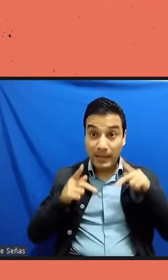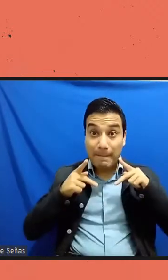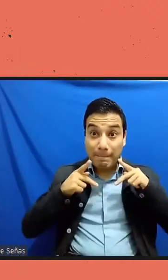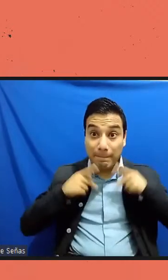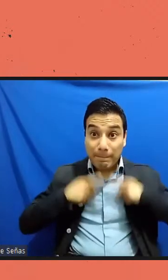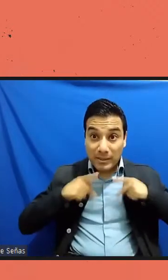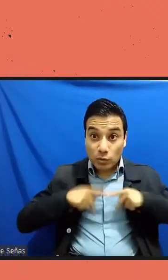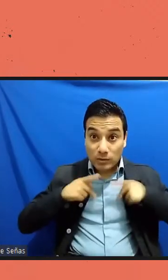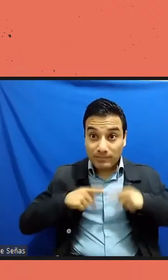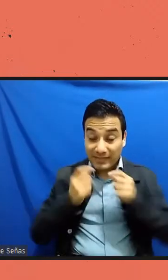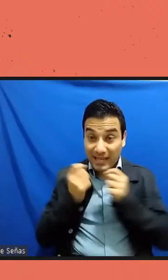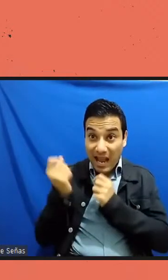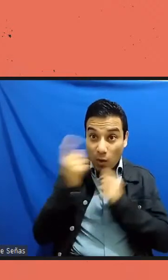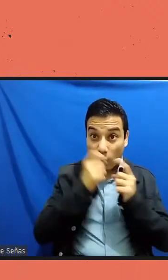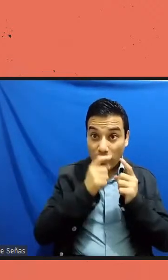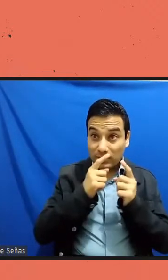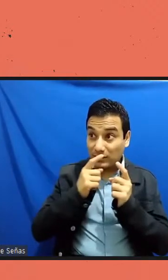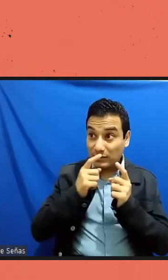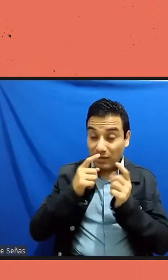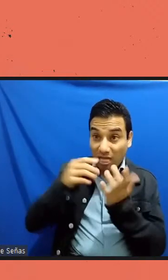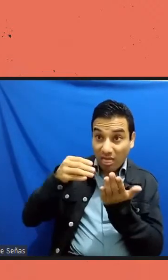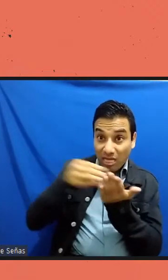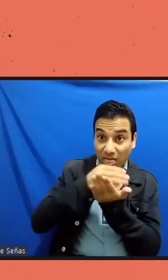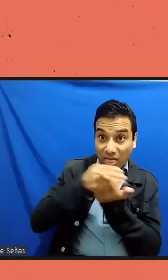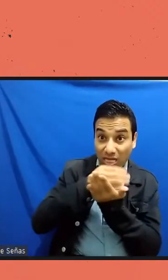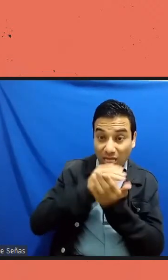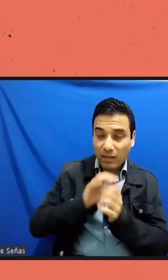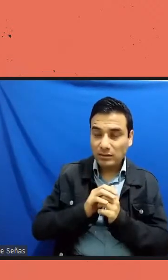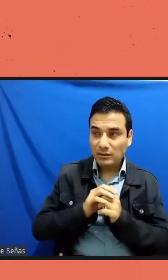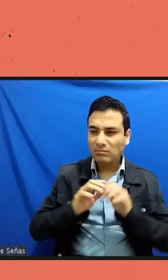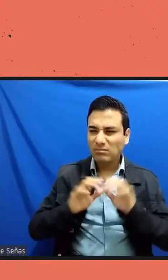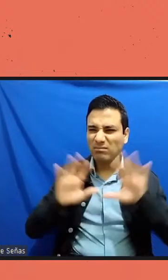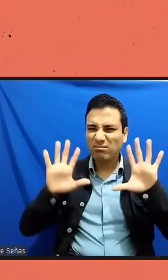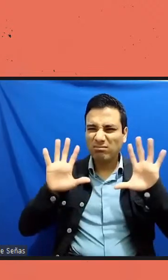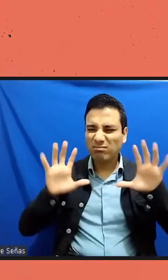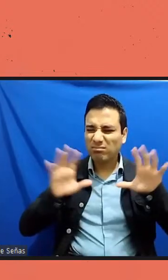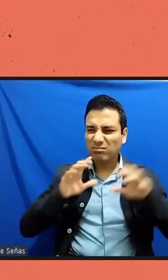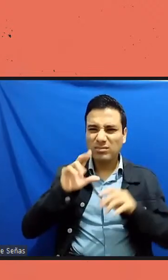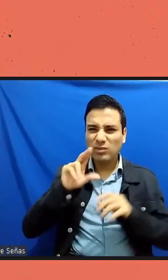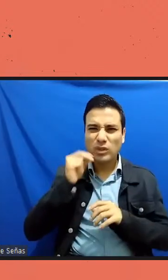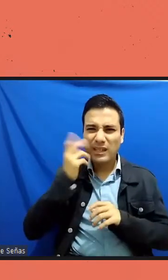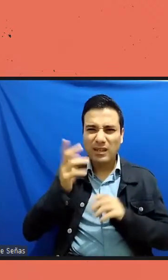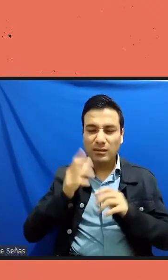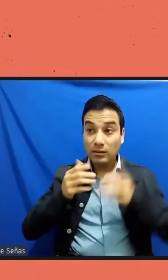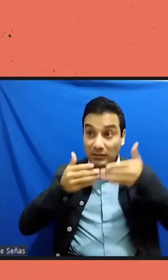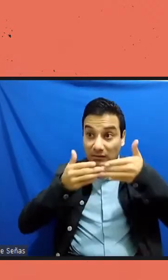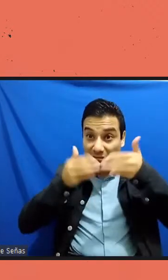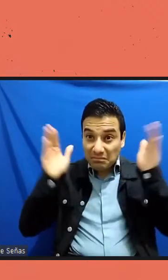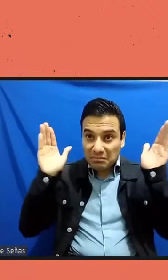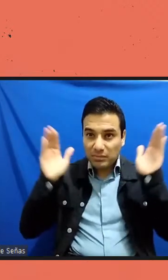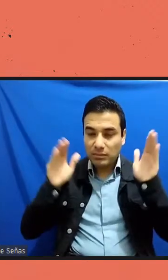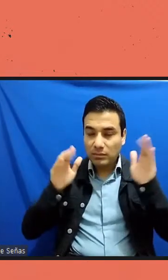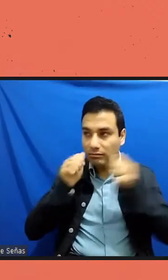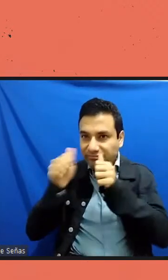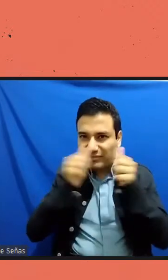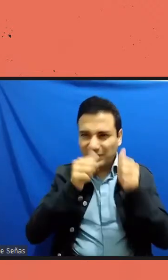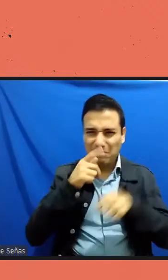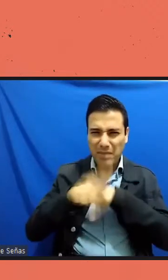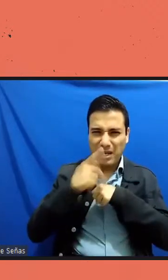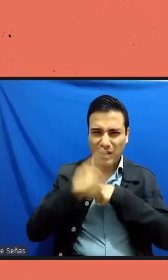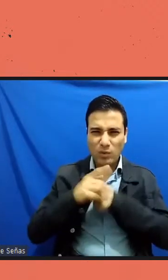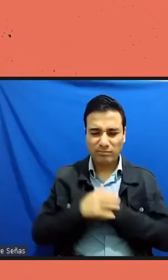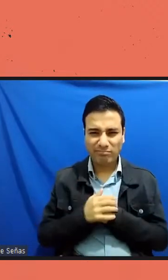esa injerencia, de advertir el peligro que acarriaba la apertura, acabaron teniendo razón